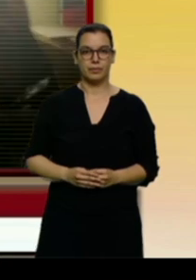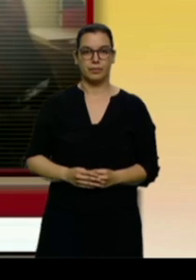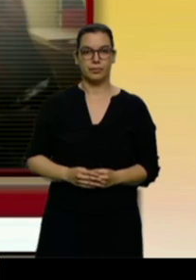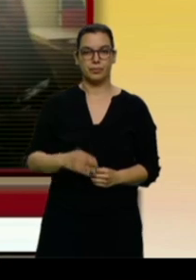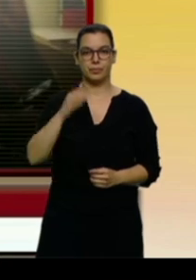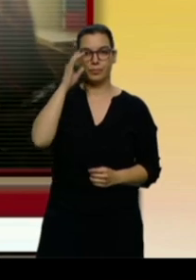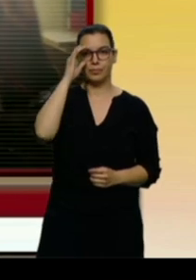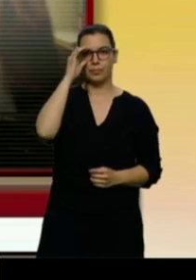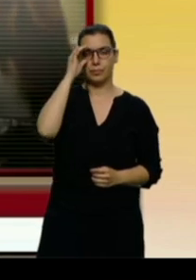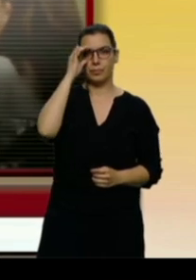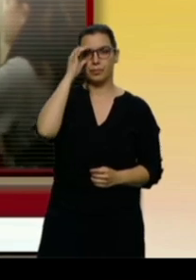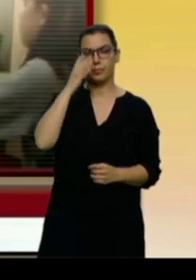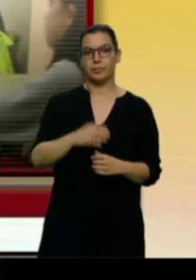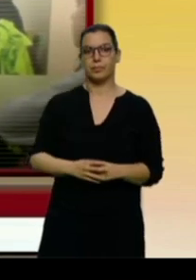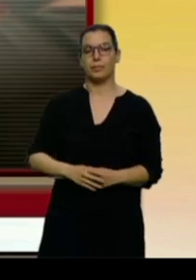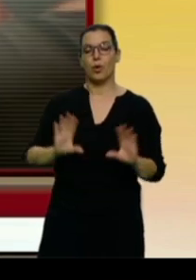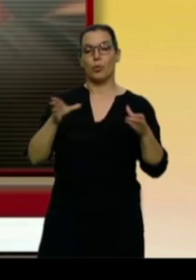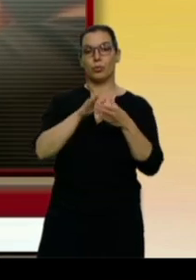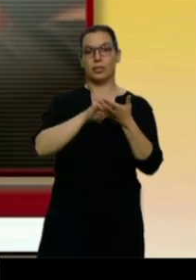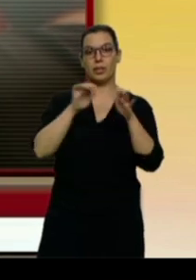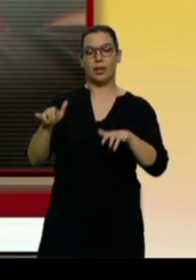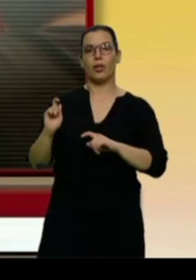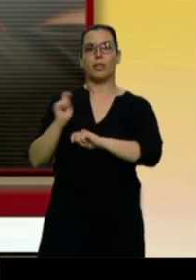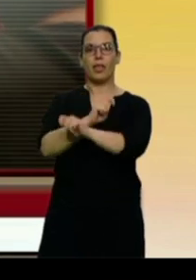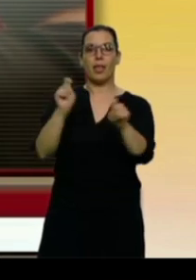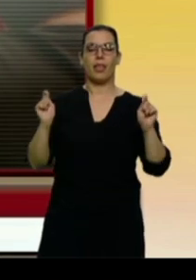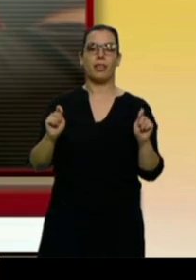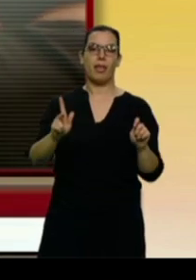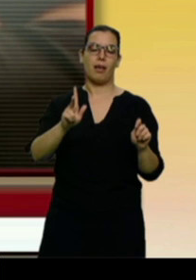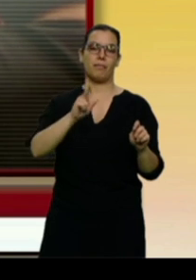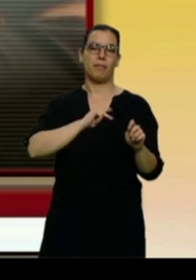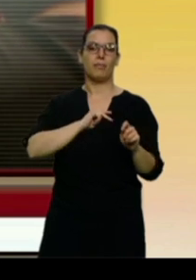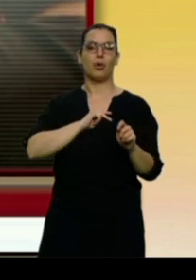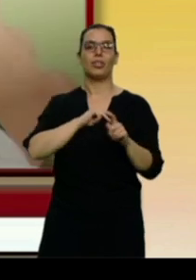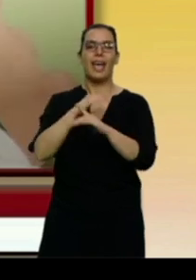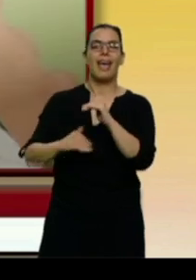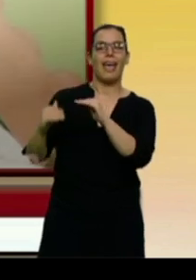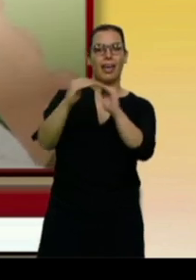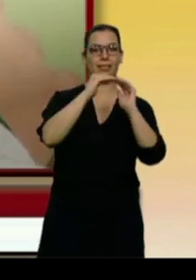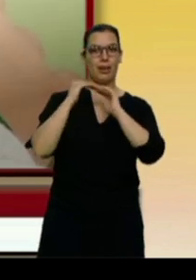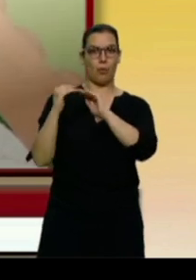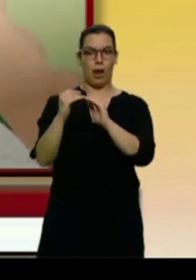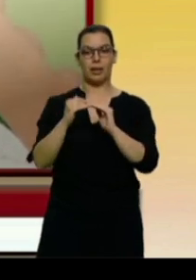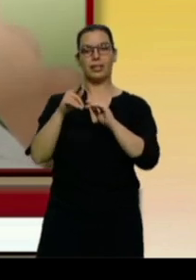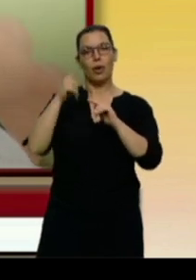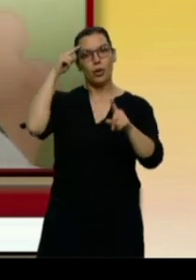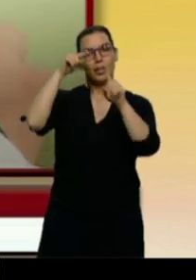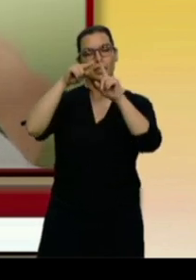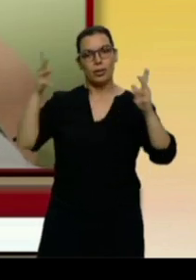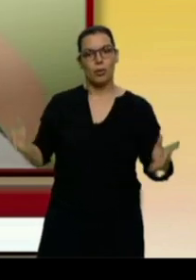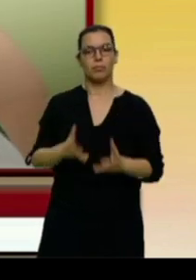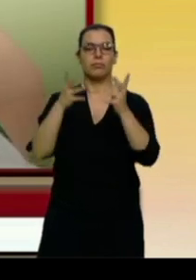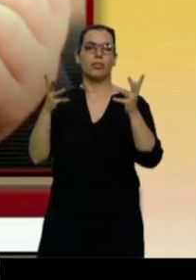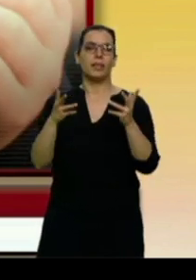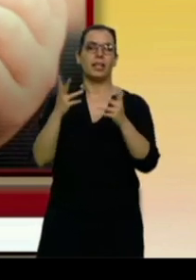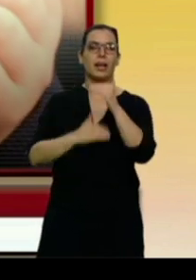La Junta entrega los premios del concurso Entre Iguales, una iniciativa que pretende fomentar la igualdad en los centros educativos de la